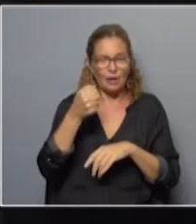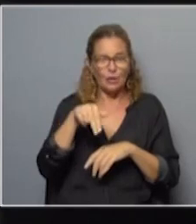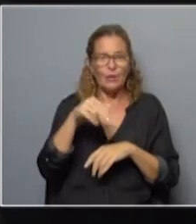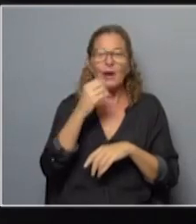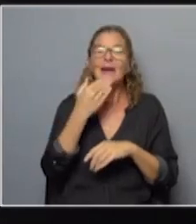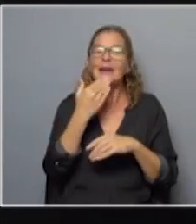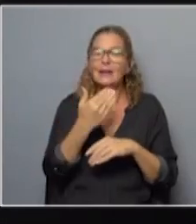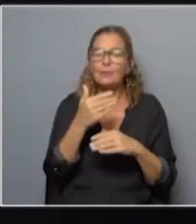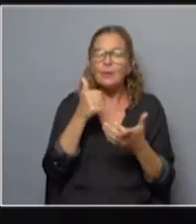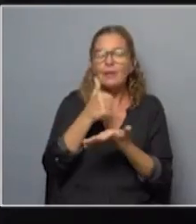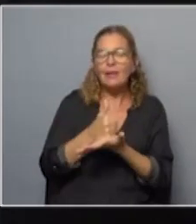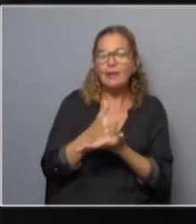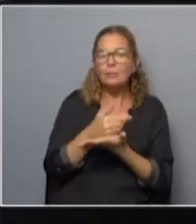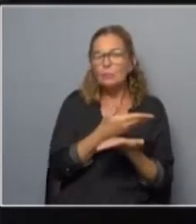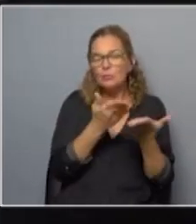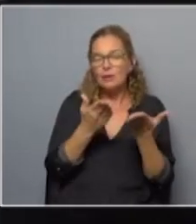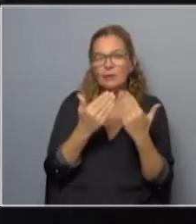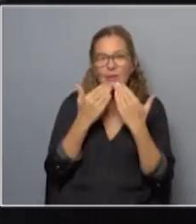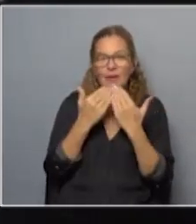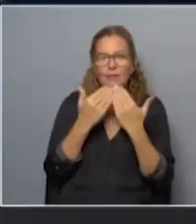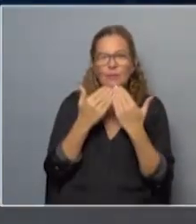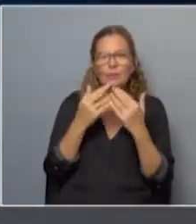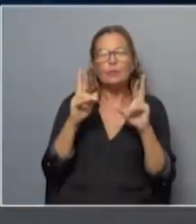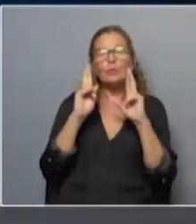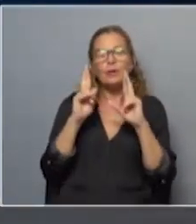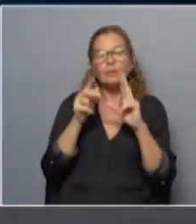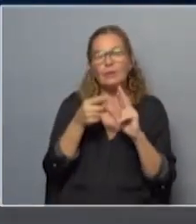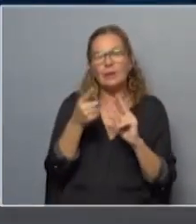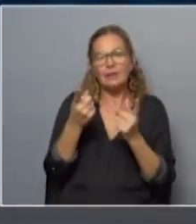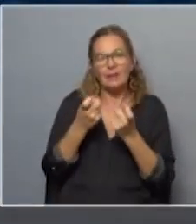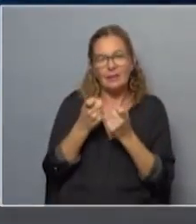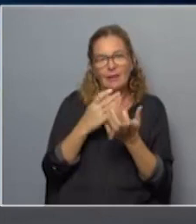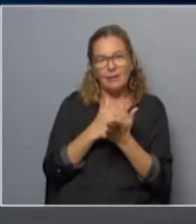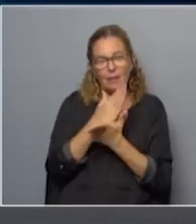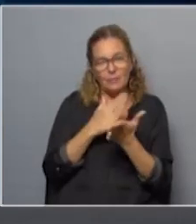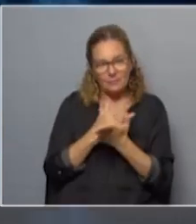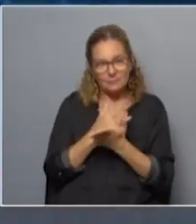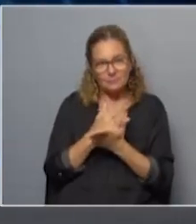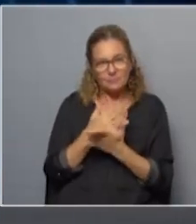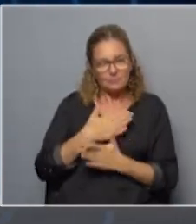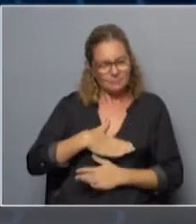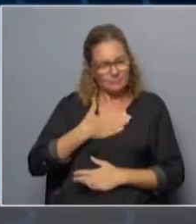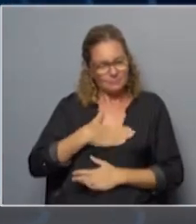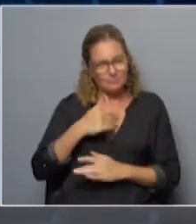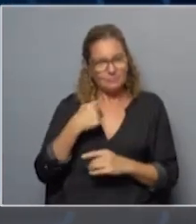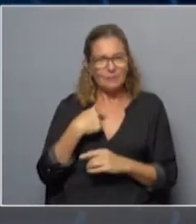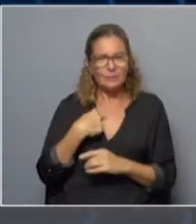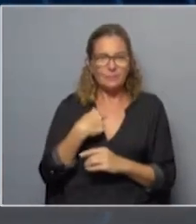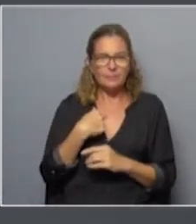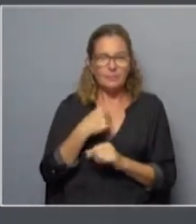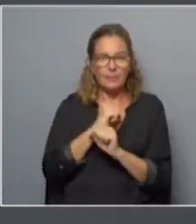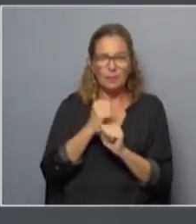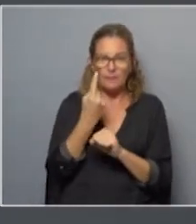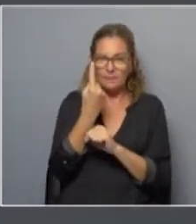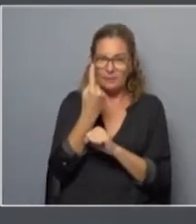No, muchísimas gracias a ustedes. Toda la suerte, que se necesita siempre. Y es un honor para mí poder